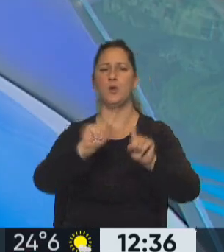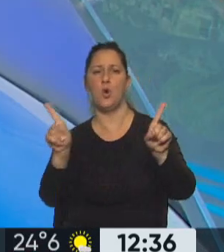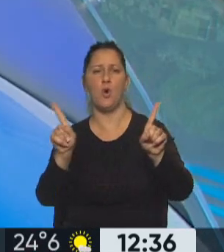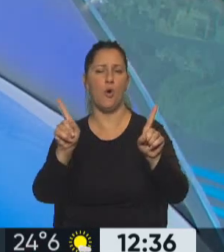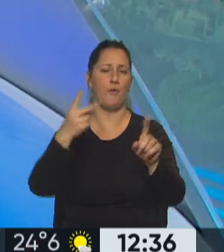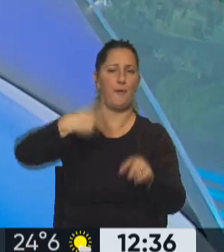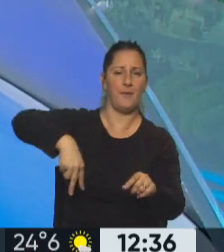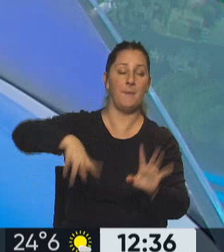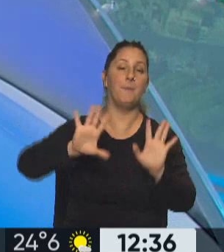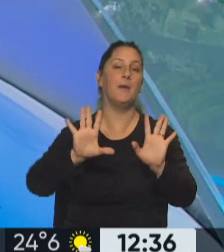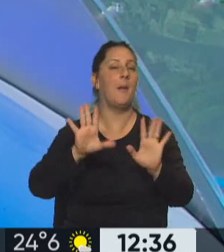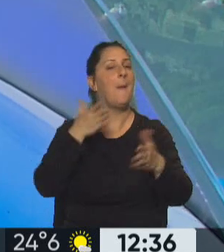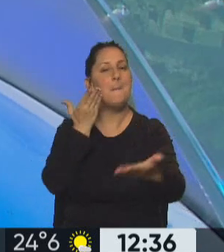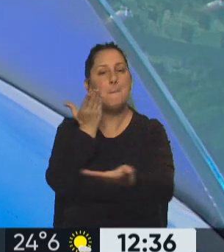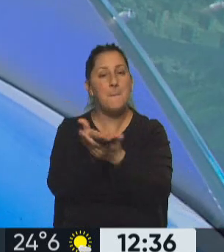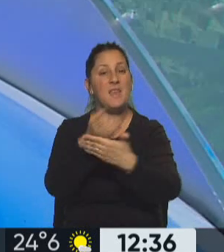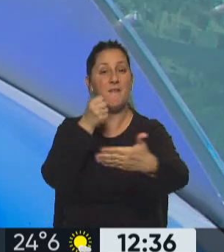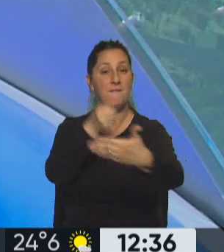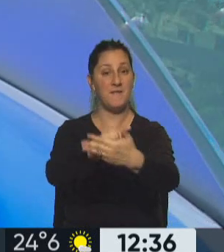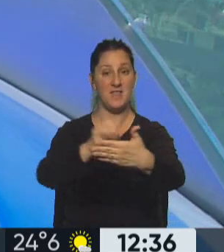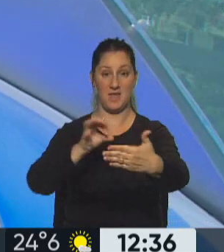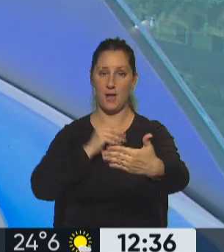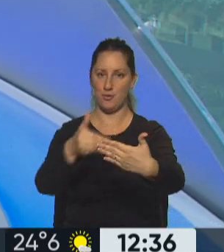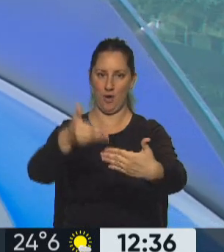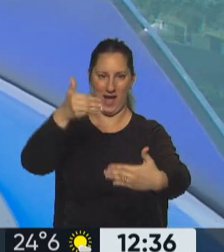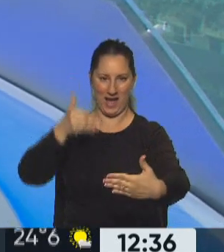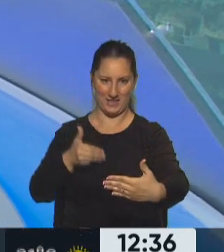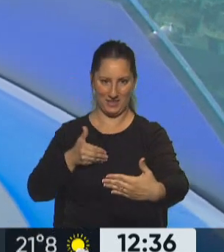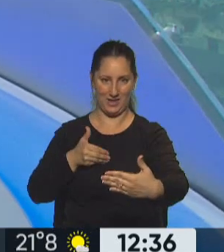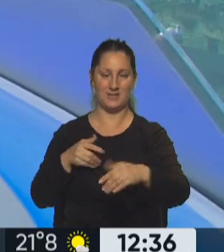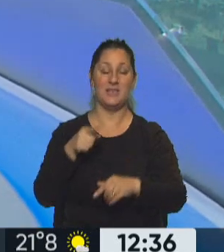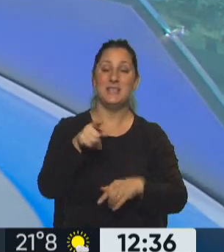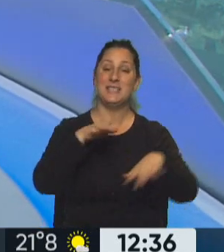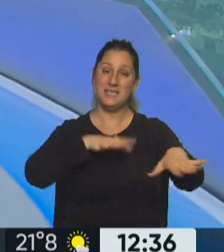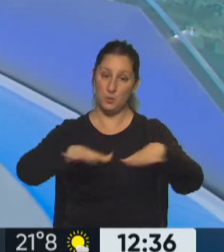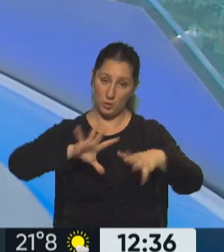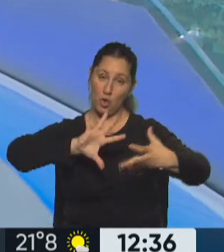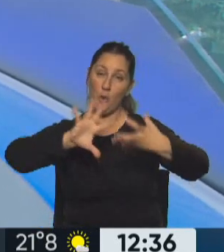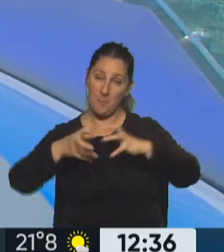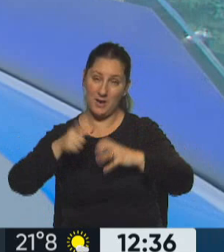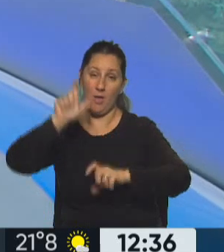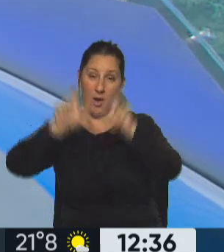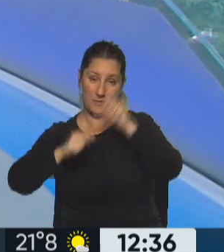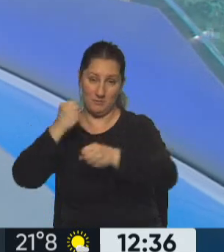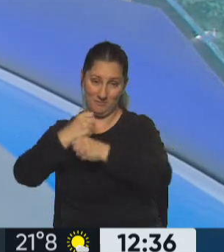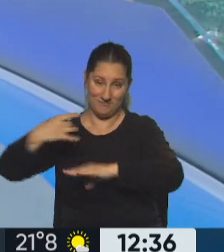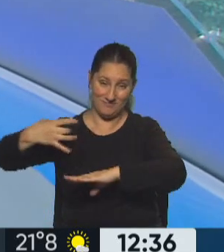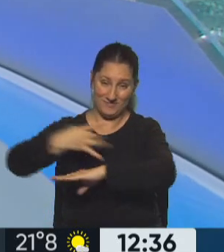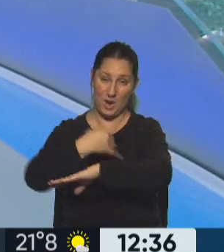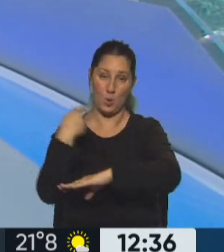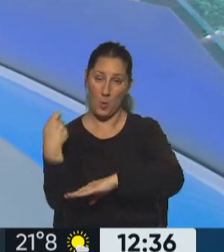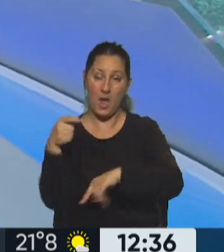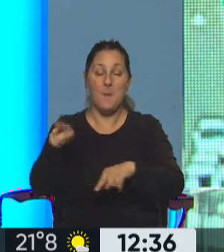no será en noviembre, bueno, ahora se pide que sea para fin de año. Está complicada la situación con los ferroviarios por este tema, porque por ahora no hay